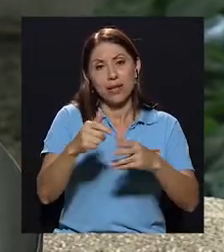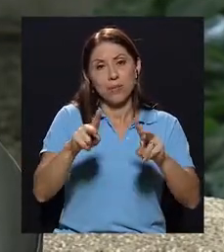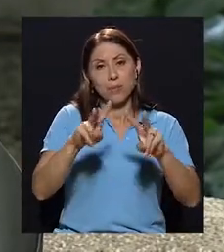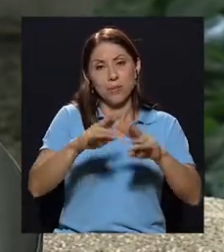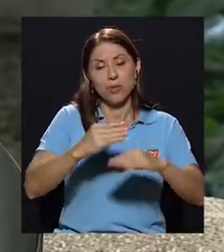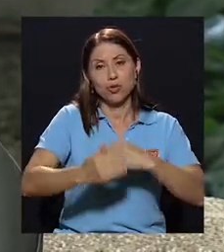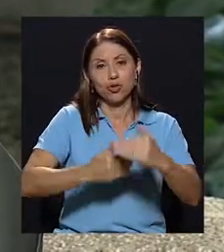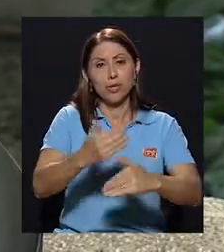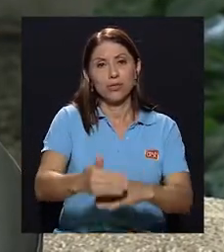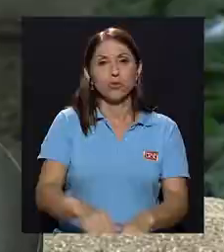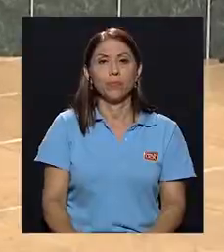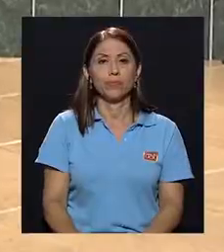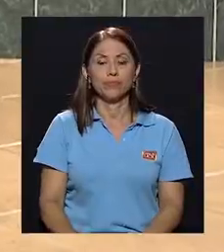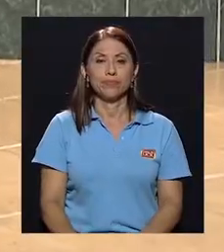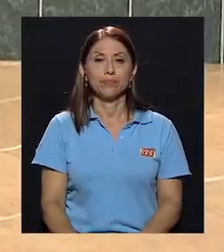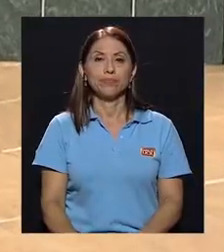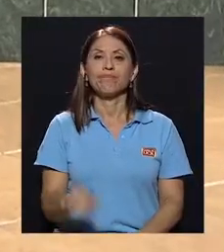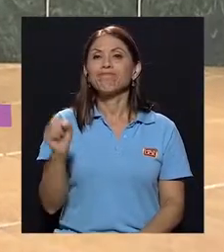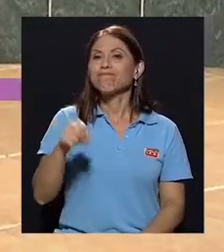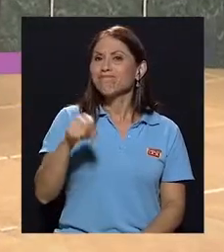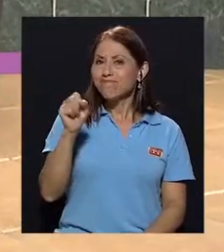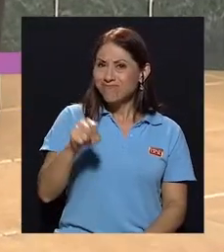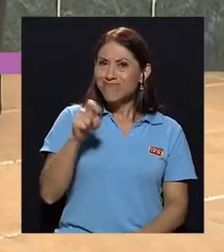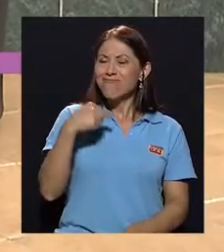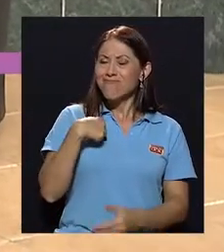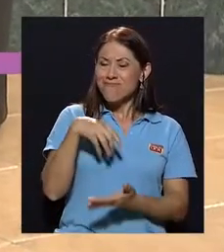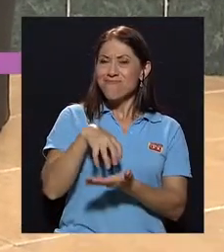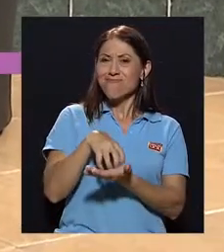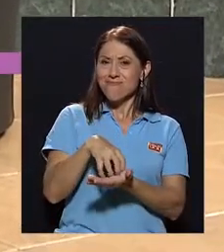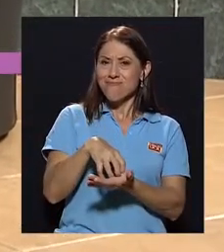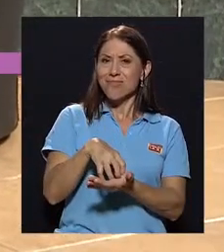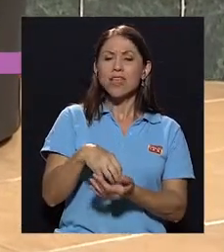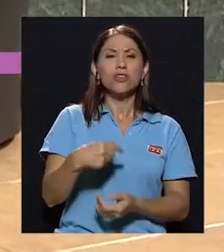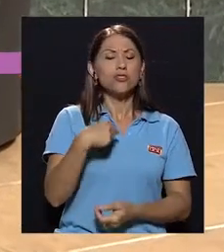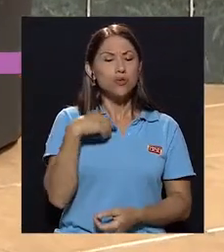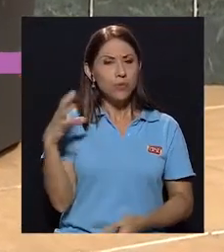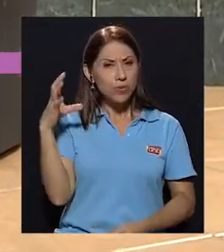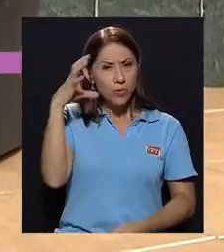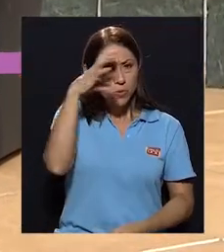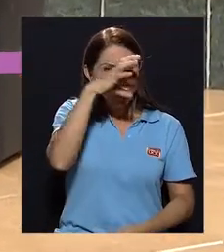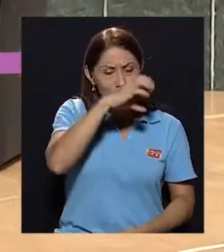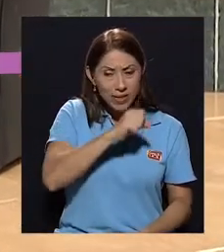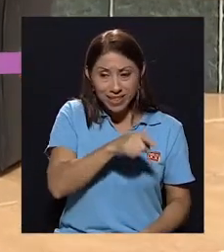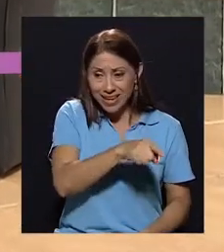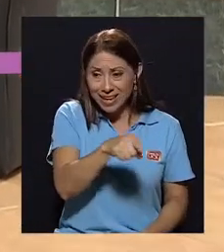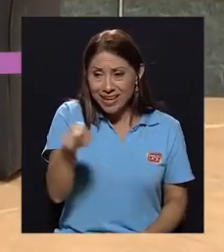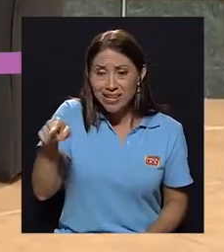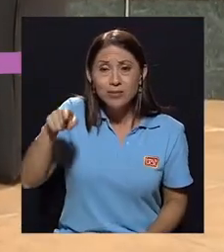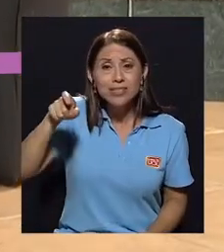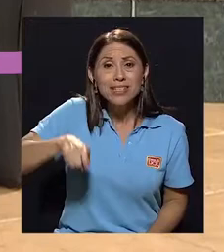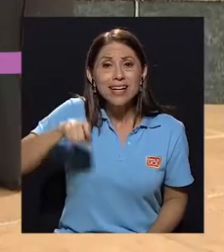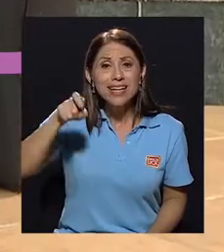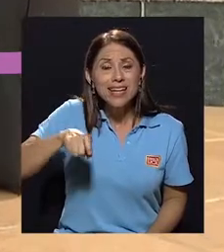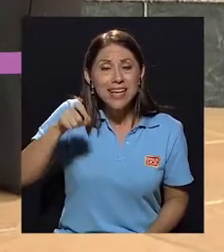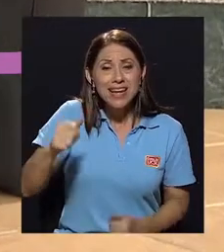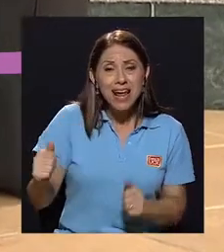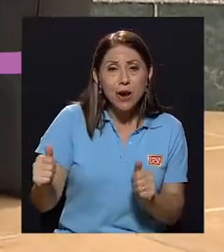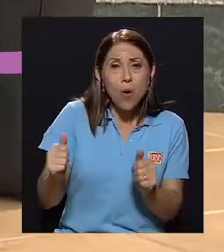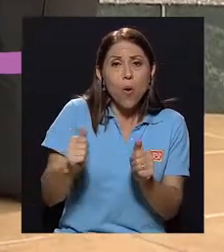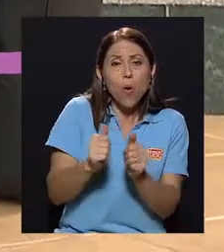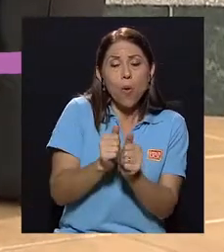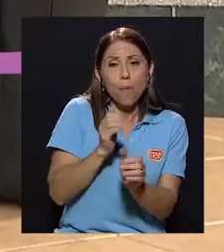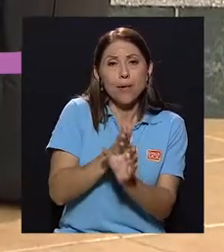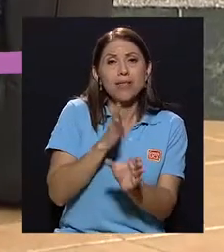esa era una de mis dudas, ¿en qué momento yo me doy cuenta que el niño, la niña o el adolescente necesita, requiere el